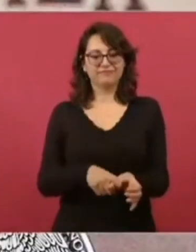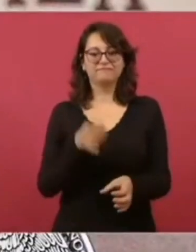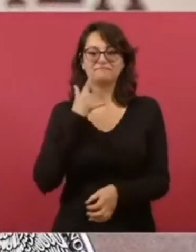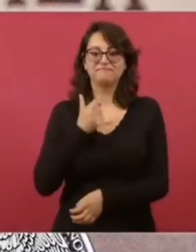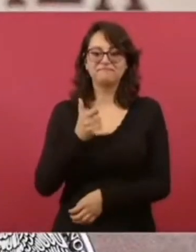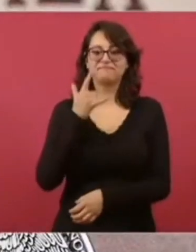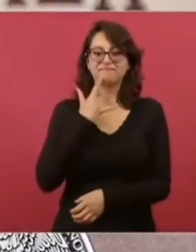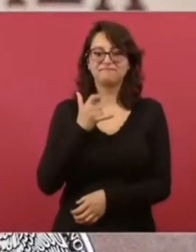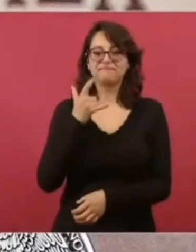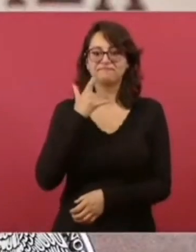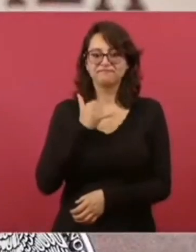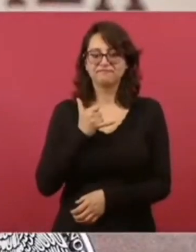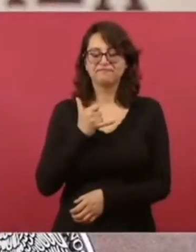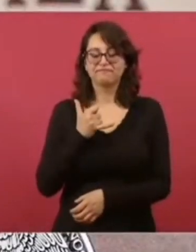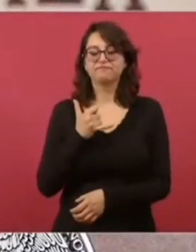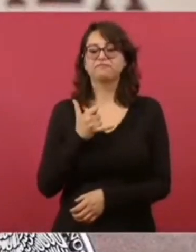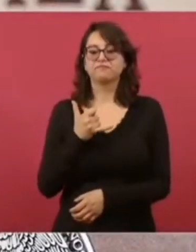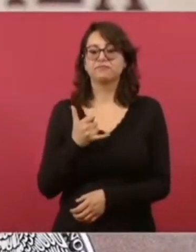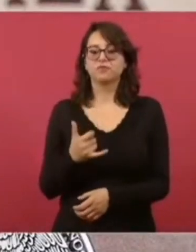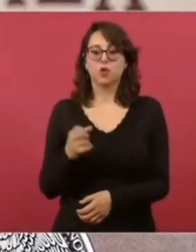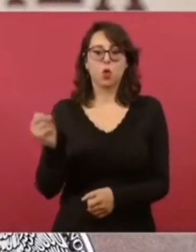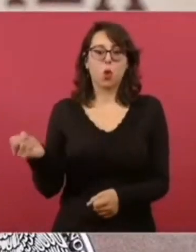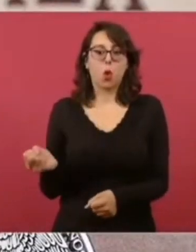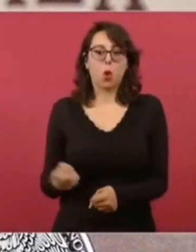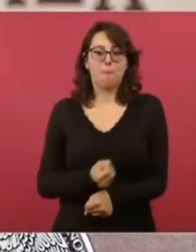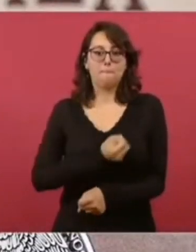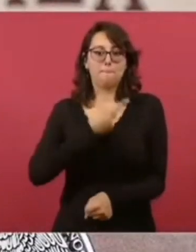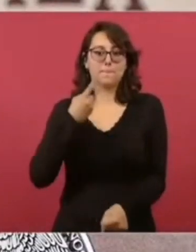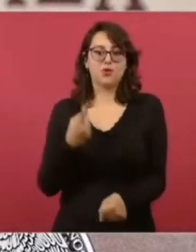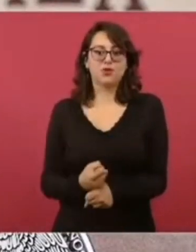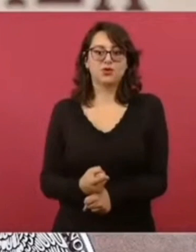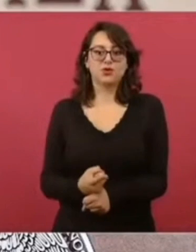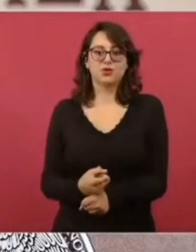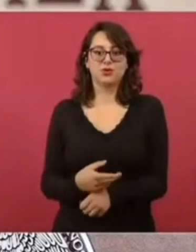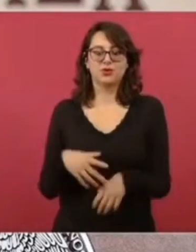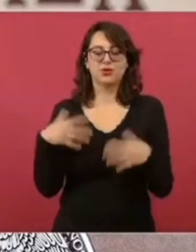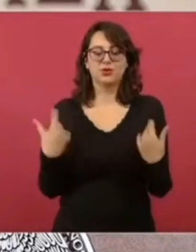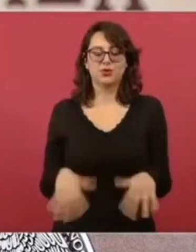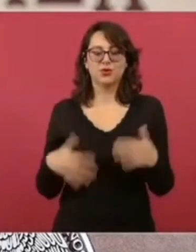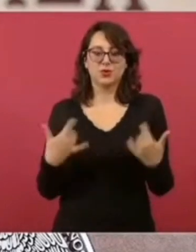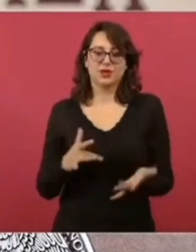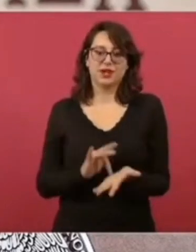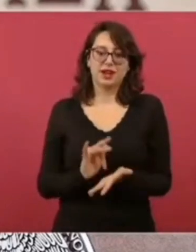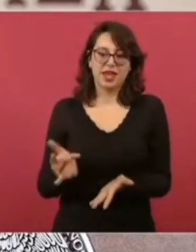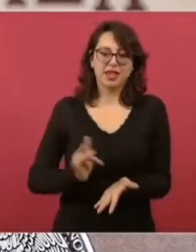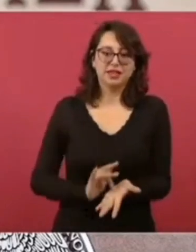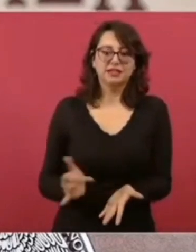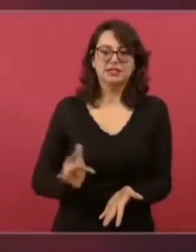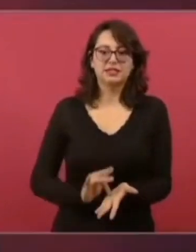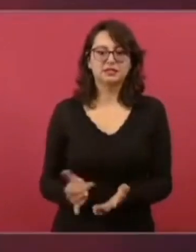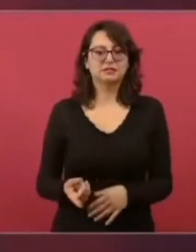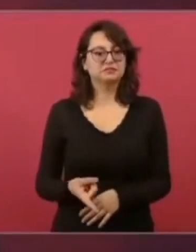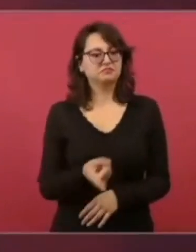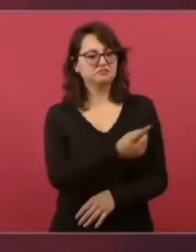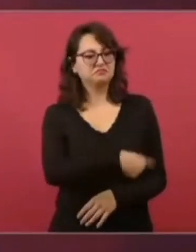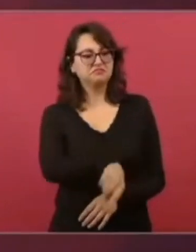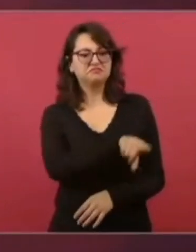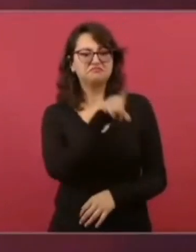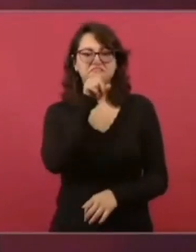trinchera en contra de las mentiras de la oposición, de ataques